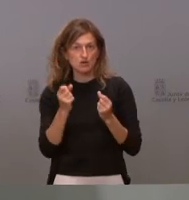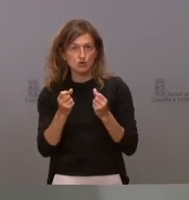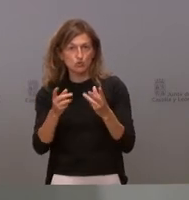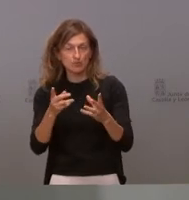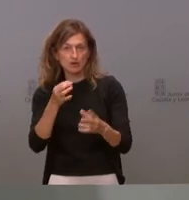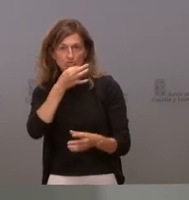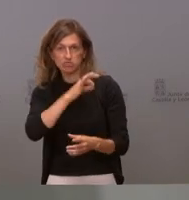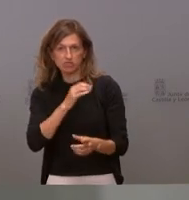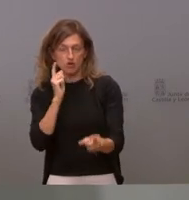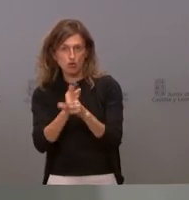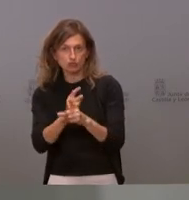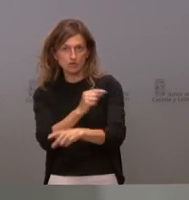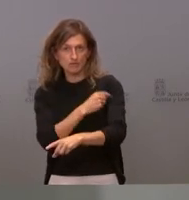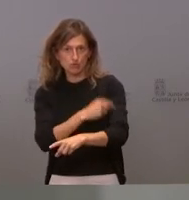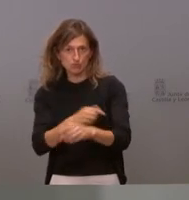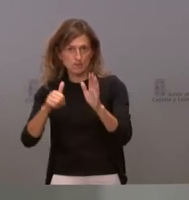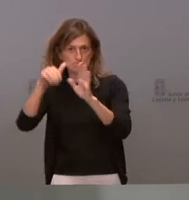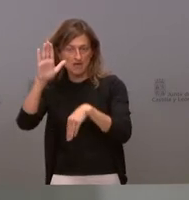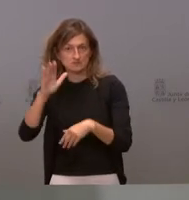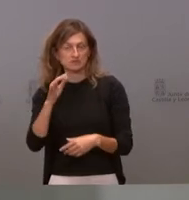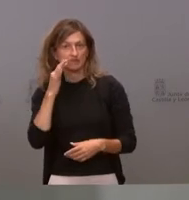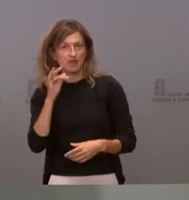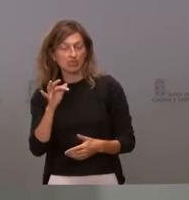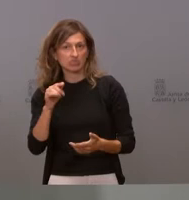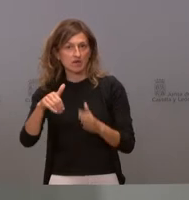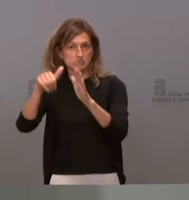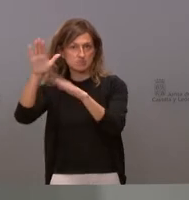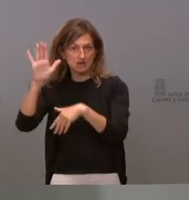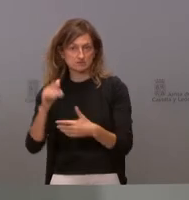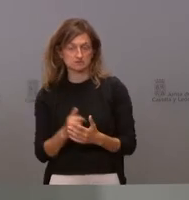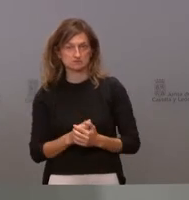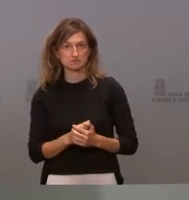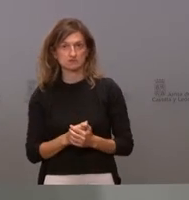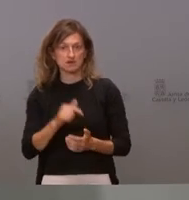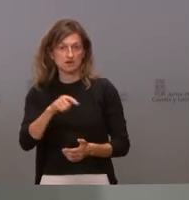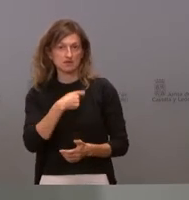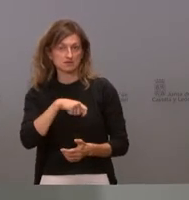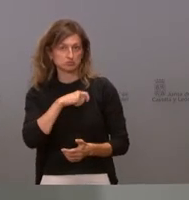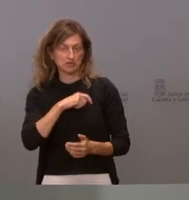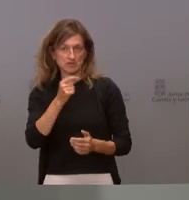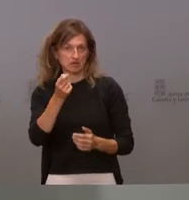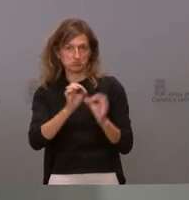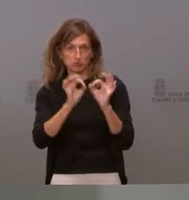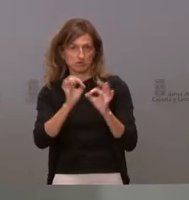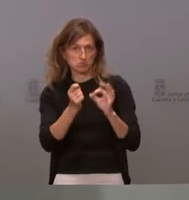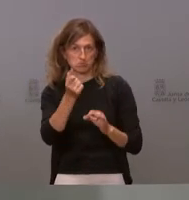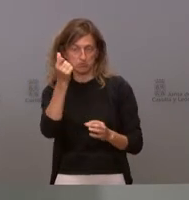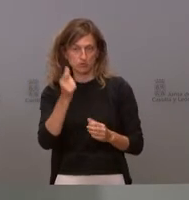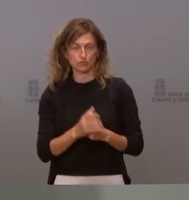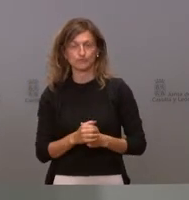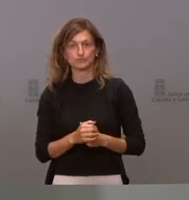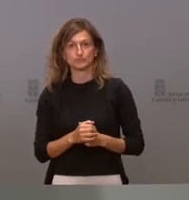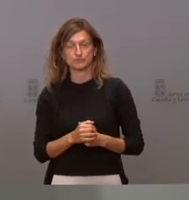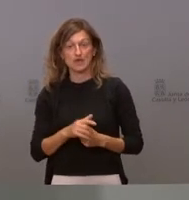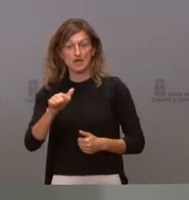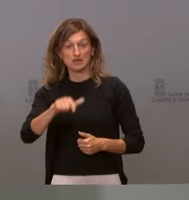antivacunas hemos visto también en Francia en otros países es mucho mucho más elevado que aquí aquí afortunadamente la población